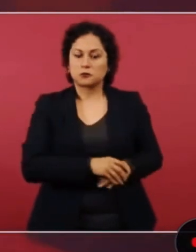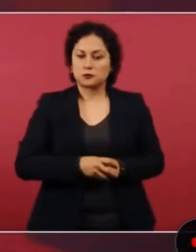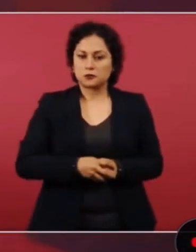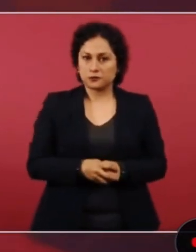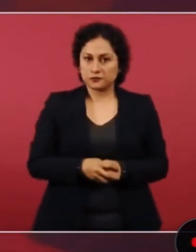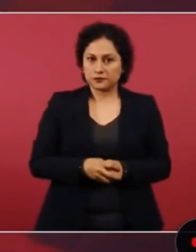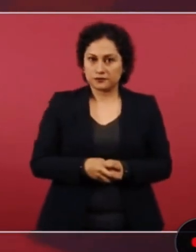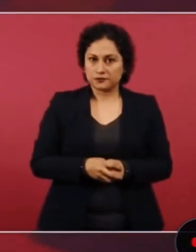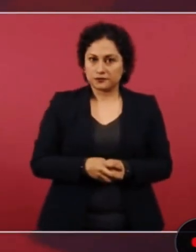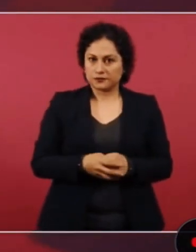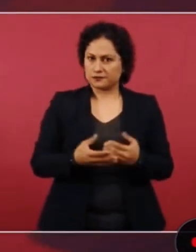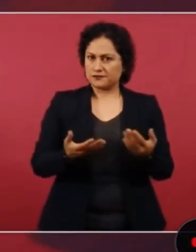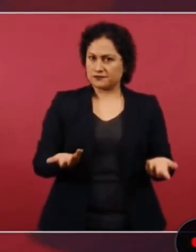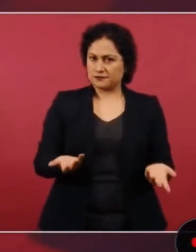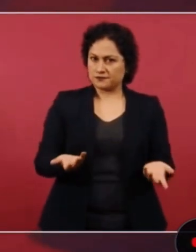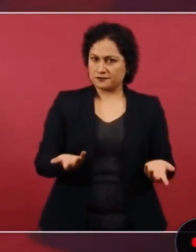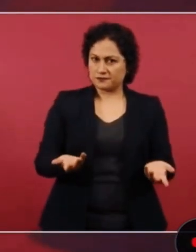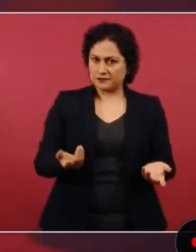los poderosos